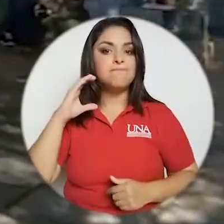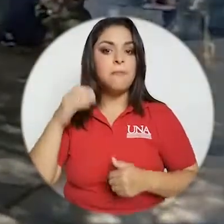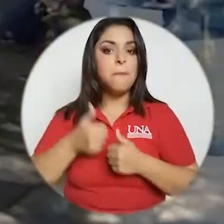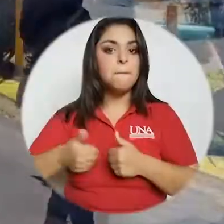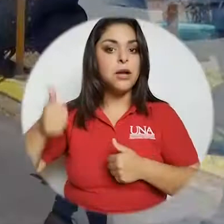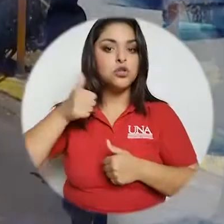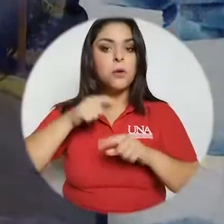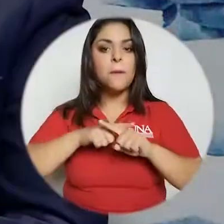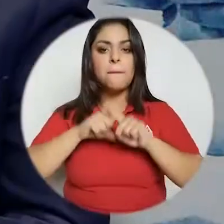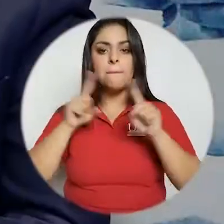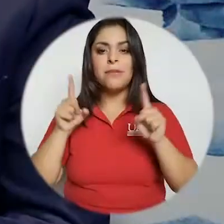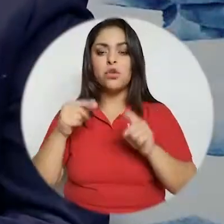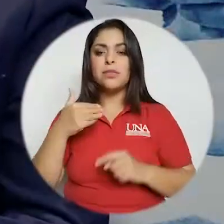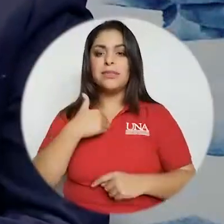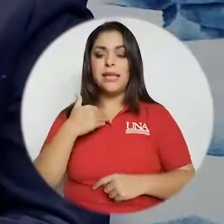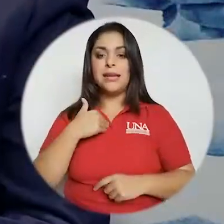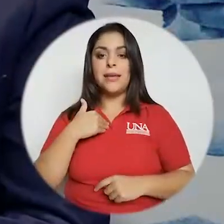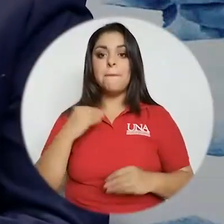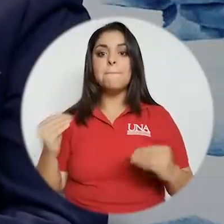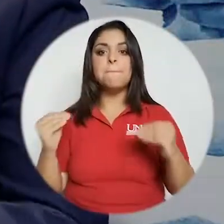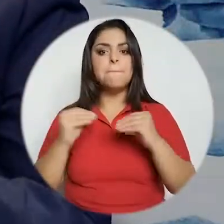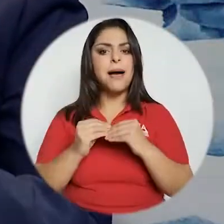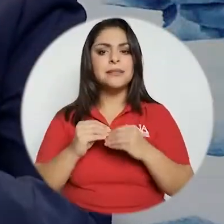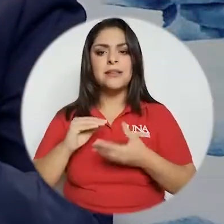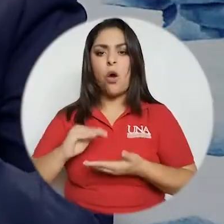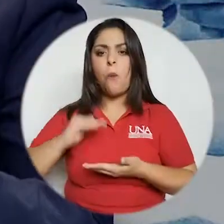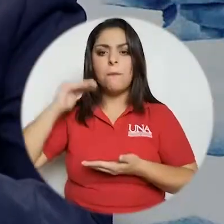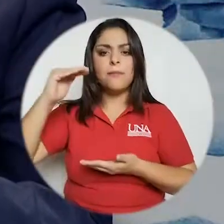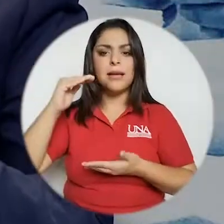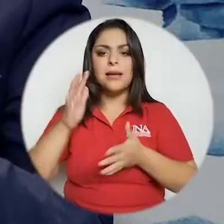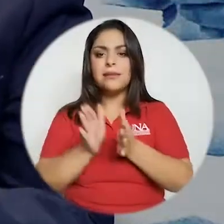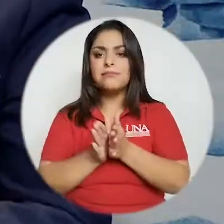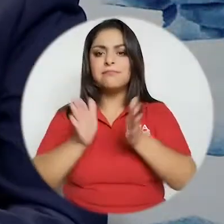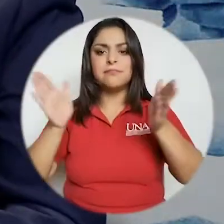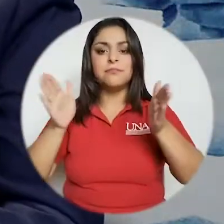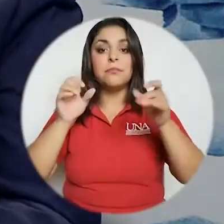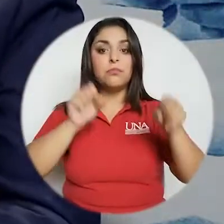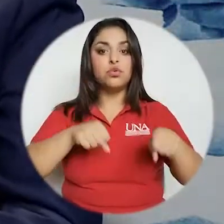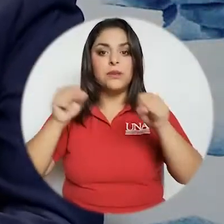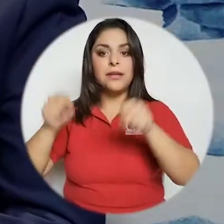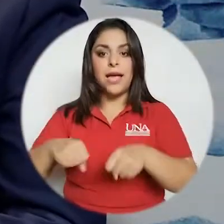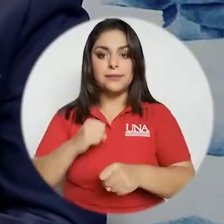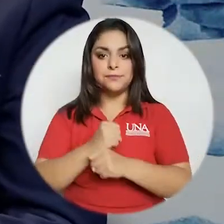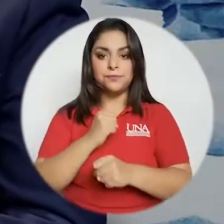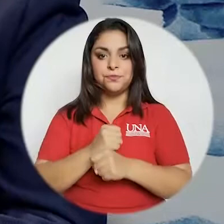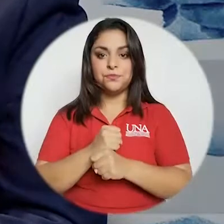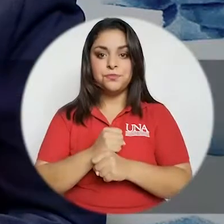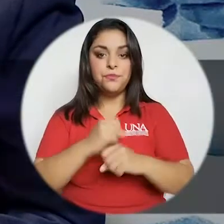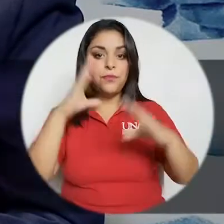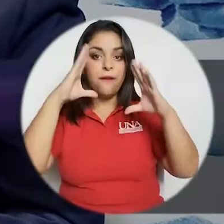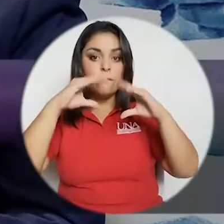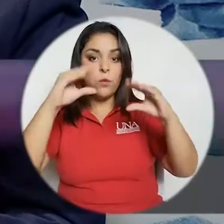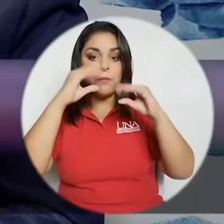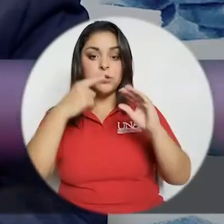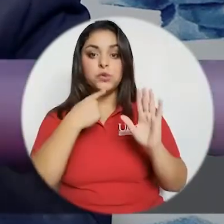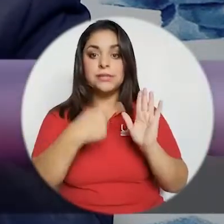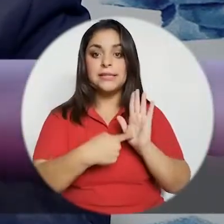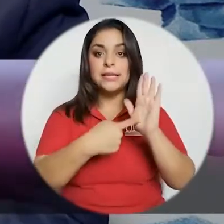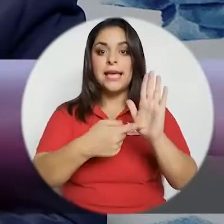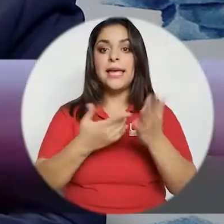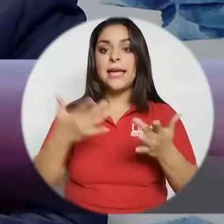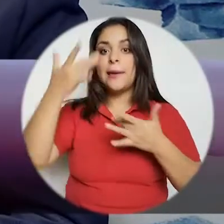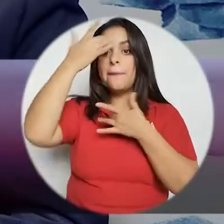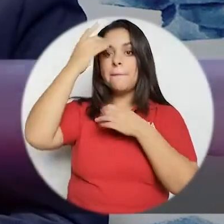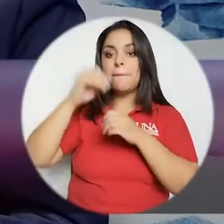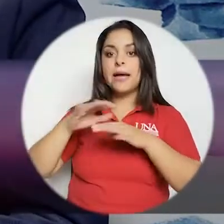ingresos mayor sino que tienen un aumento general de sus posibilidades de empleo los datos señalan que en